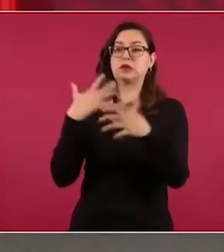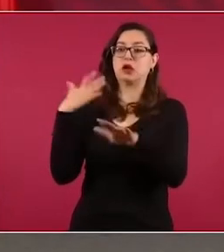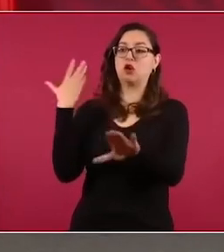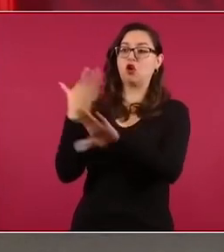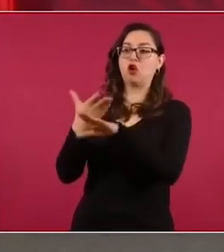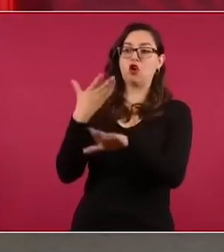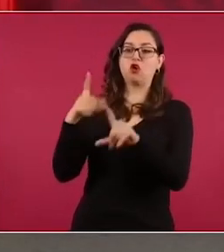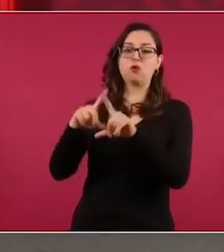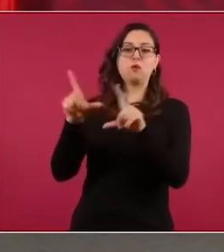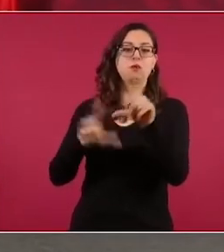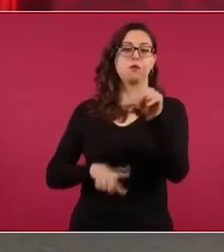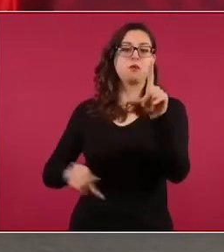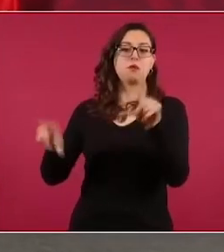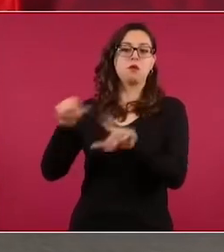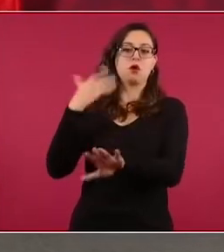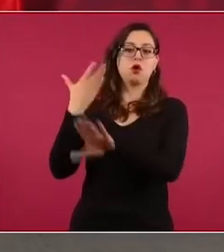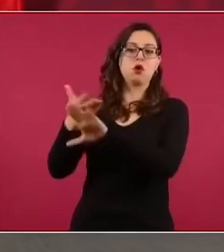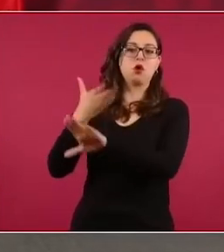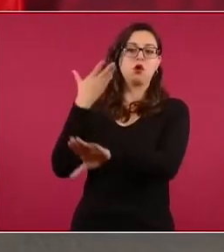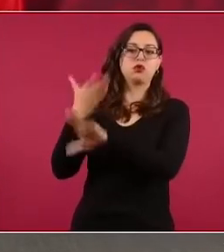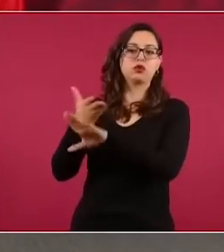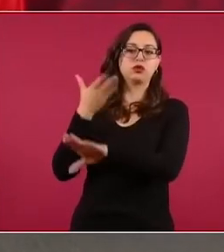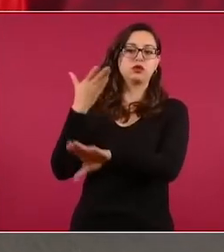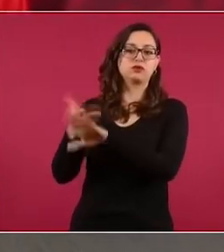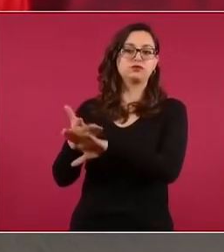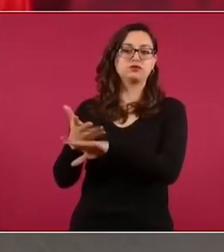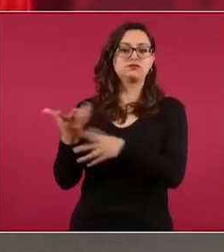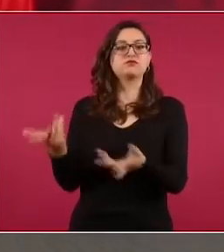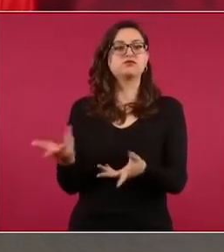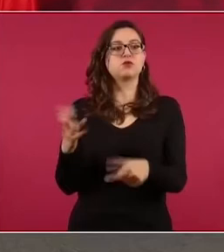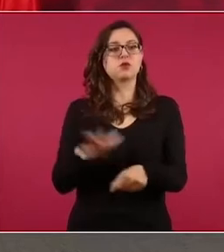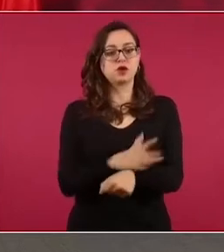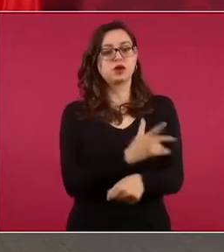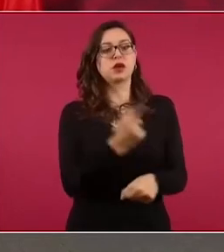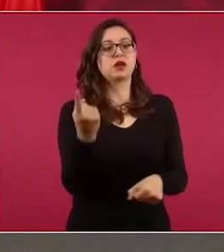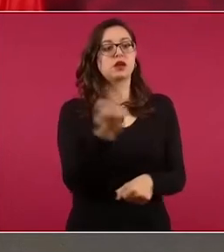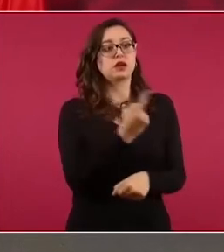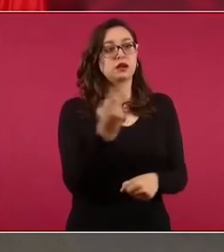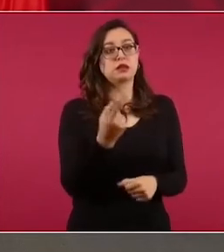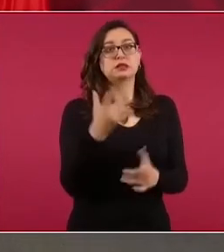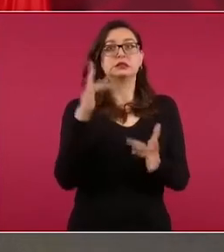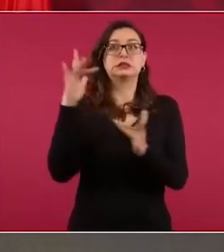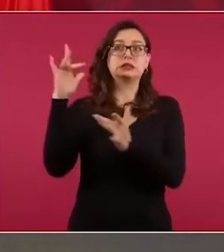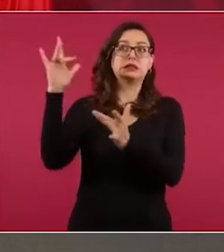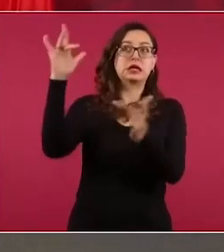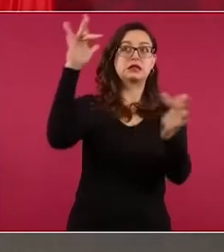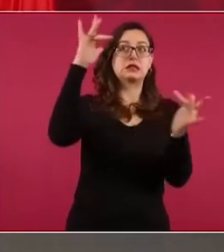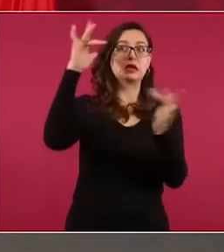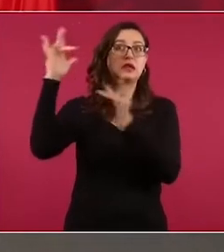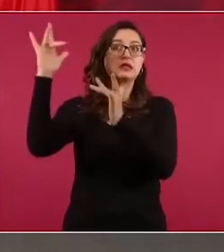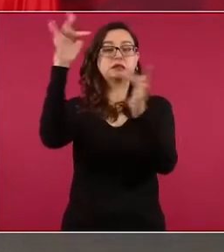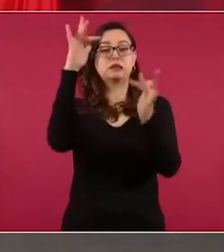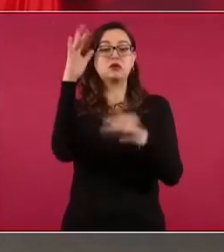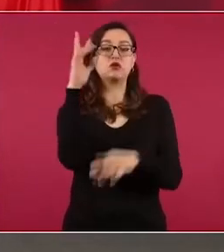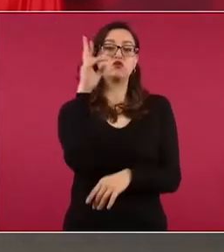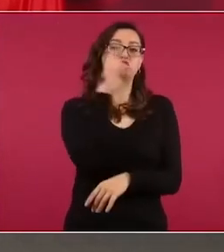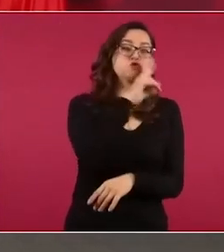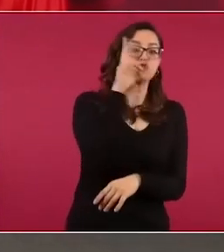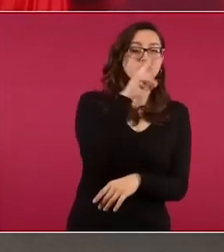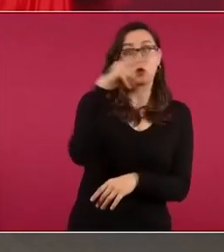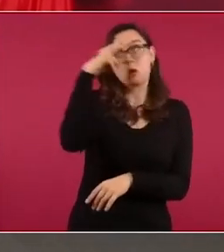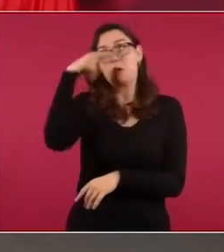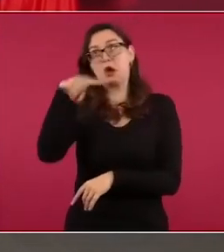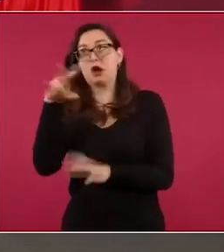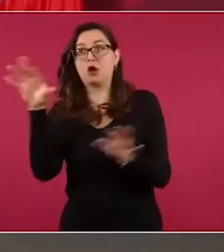satélites rusos